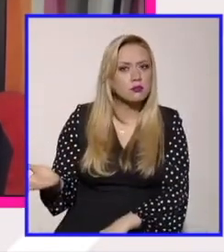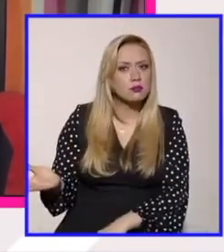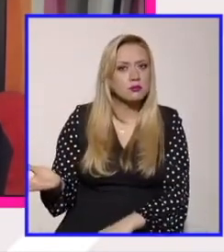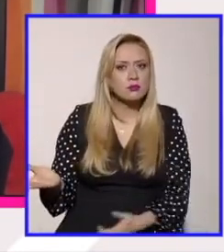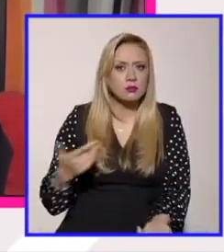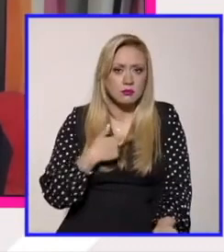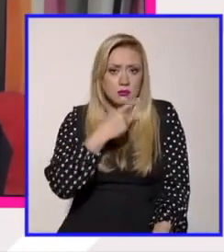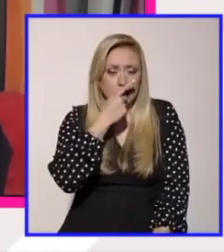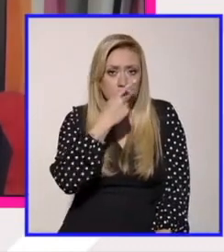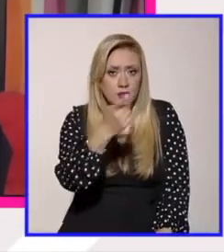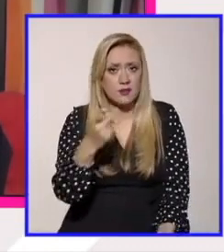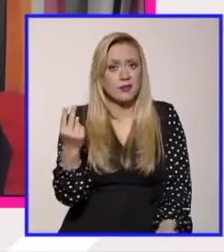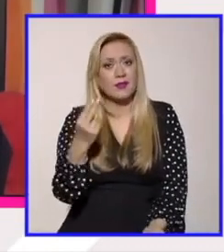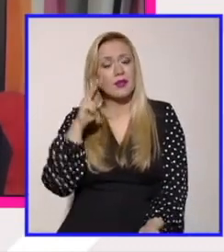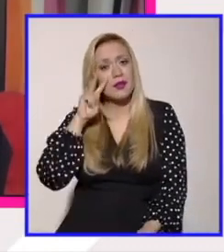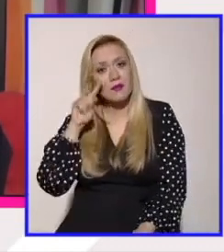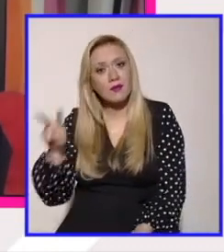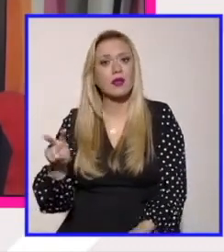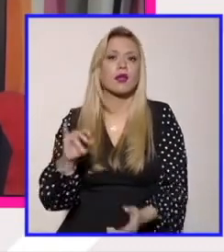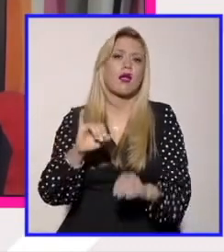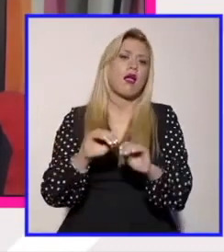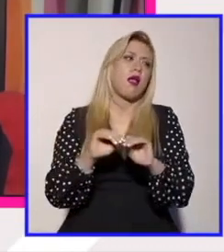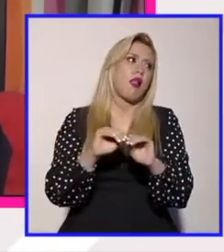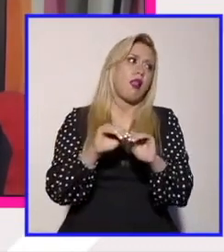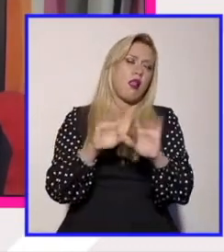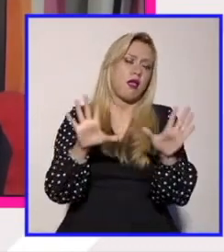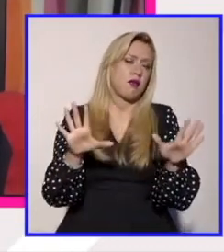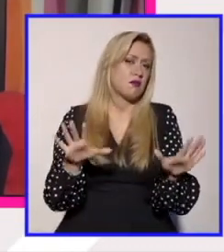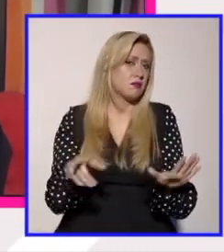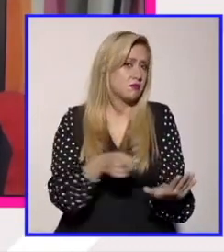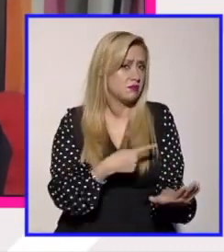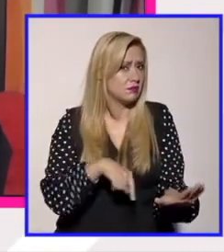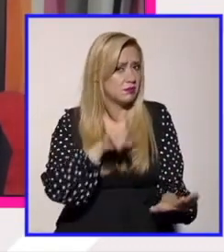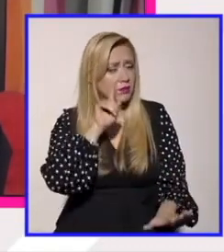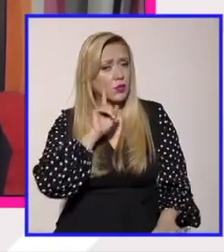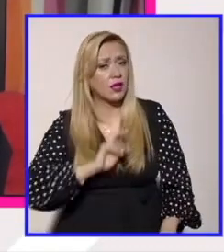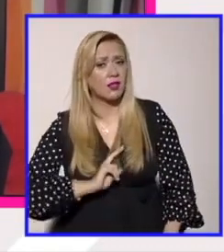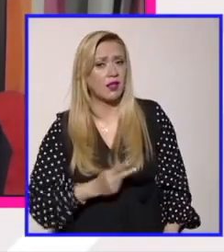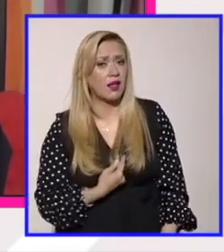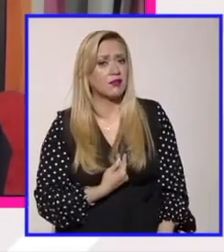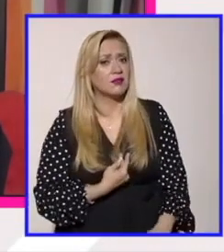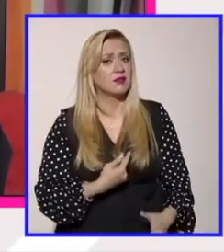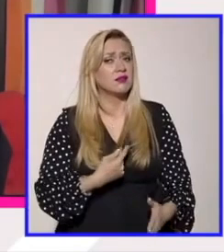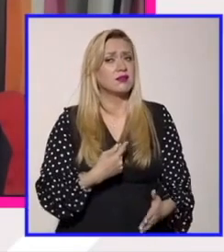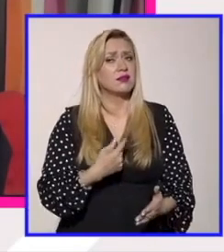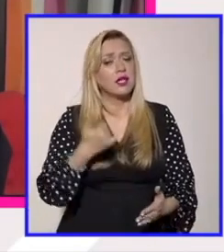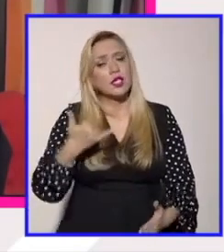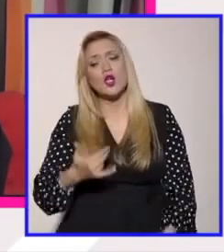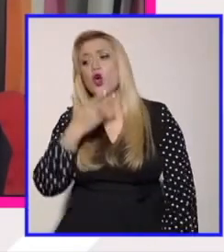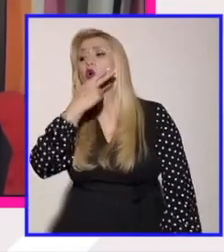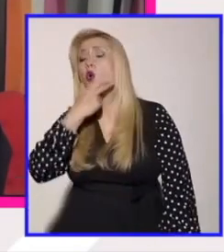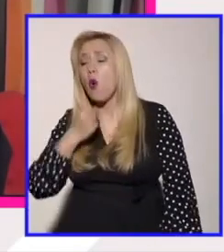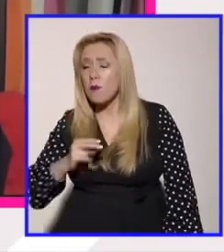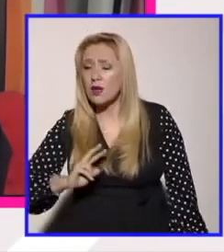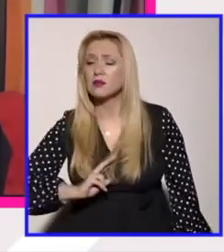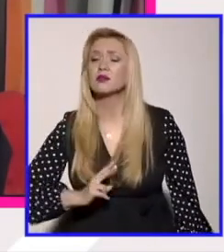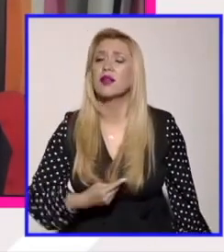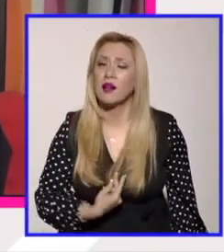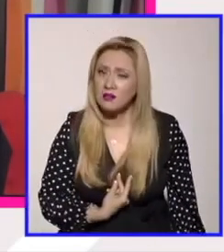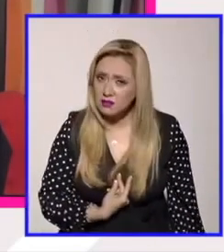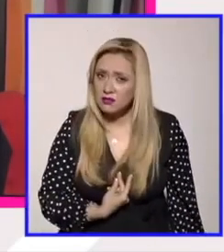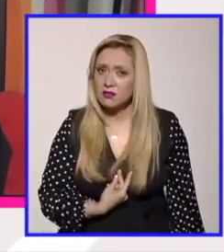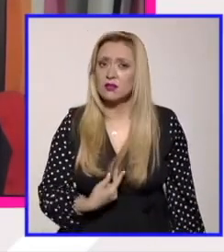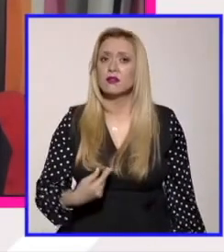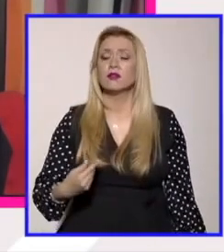más habría que ver que por supuesto esto no sólo nos está afectando a las mujeres trans está afectando a hombres trans está afectando a personas no binarias